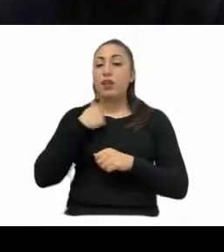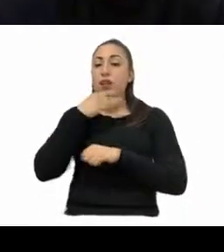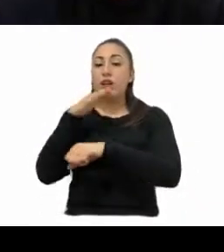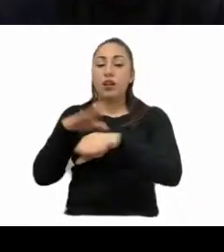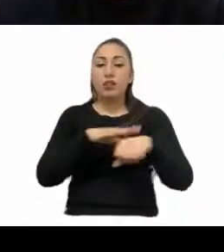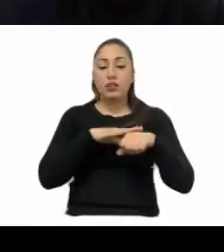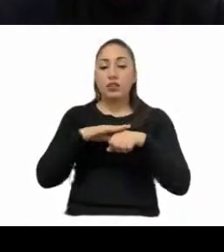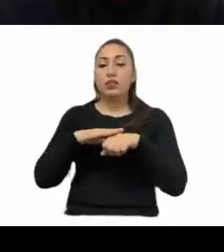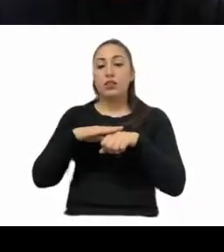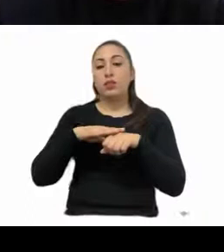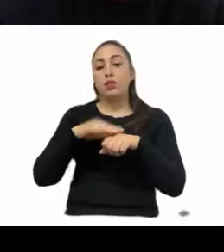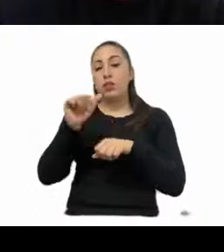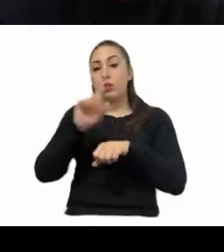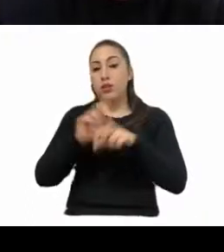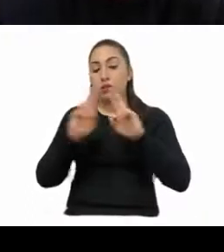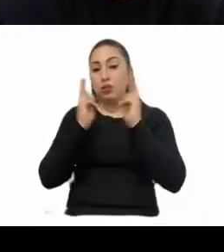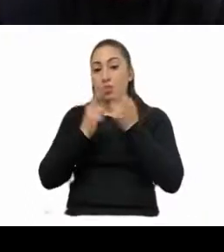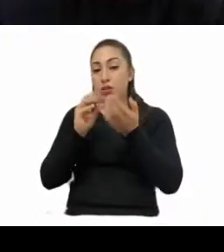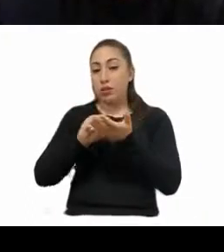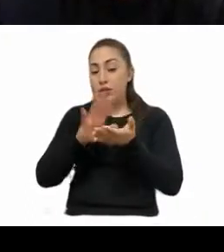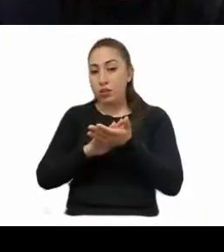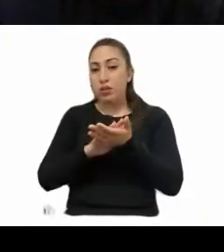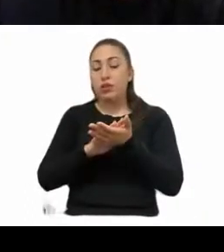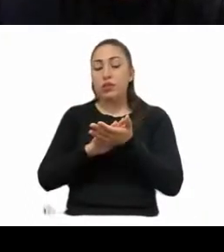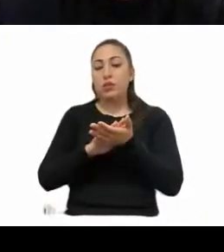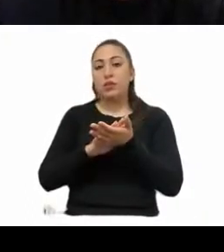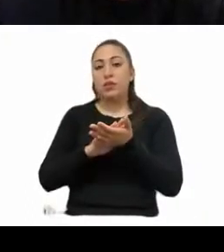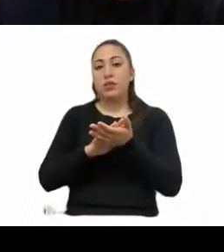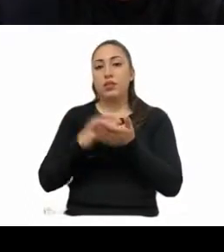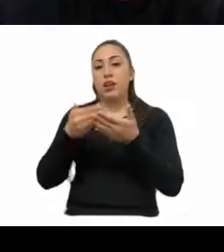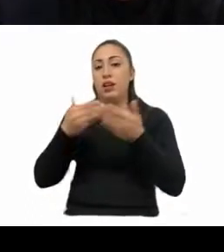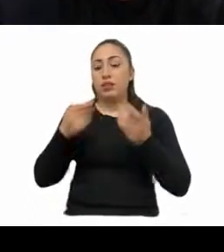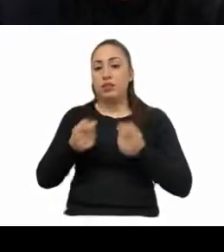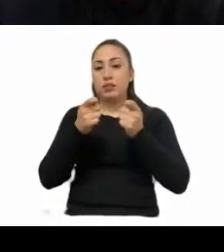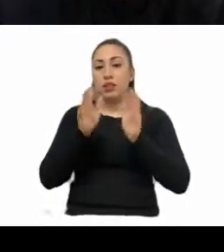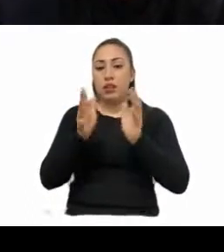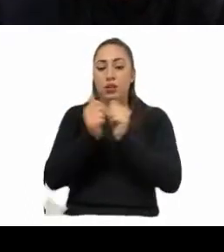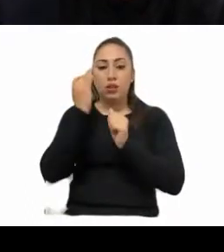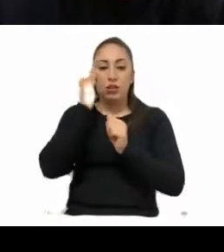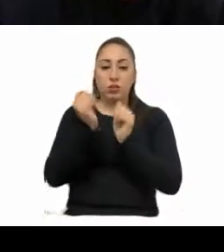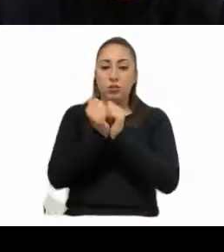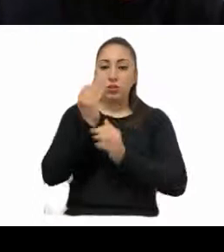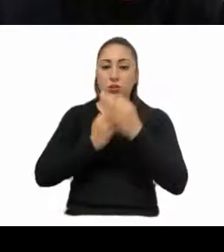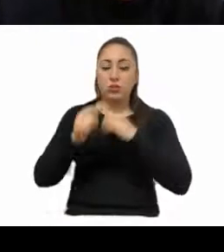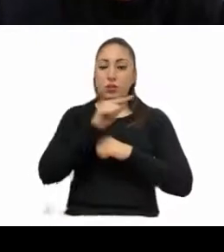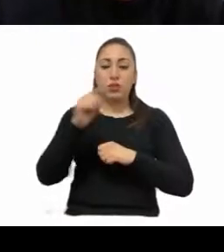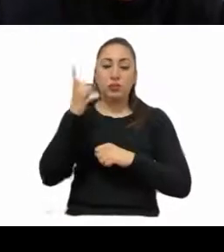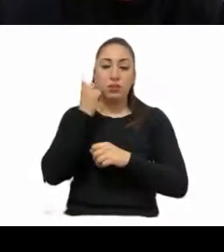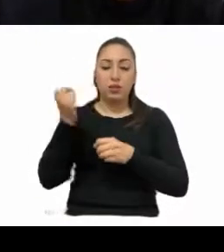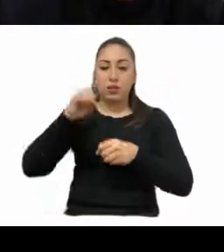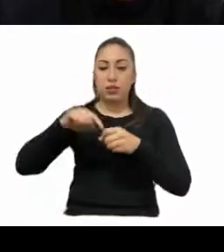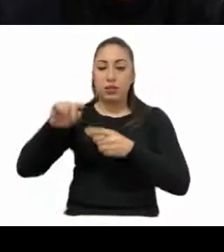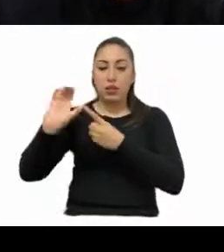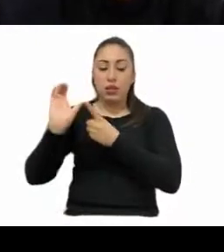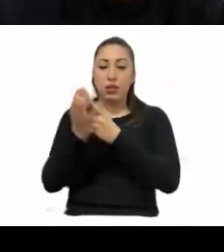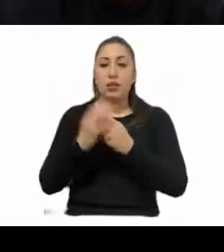convocatoria para esta segunda sesión ordinaria se hizo llegar en tiempo y forma a las y los integrantes de la Comisión y tienen